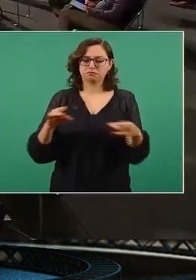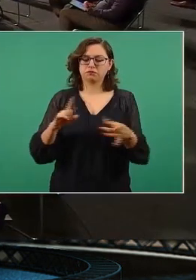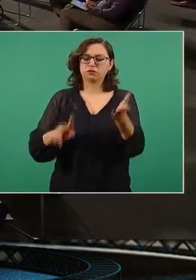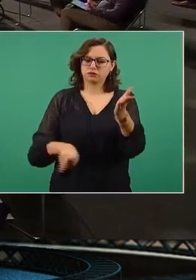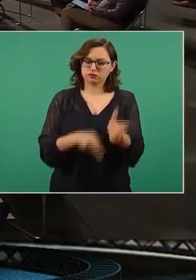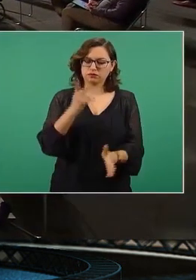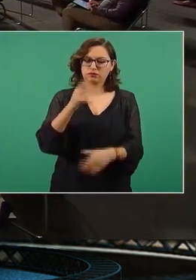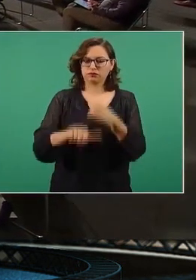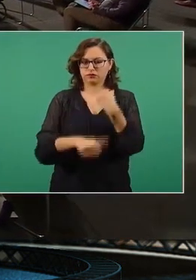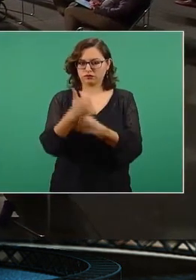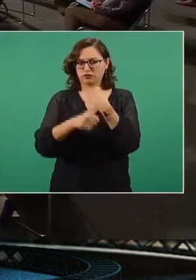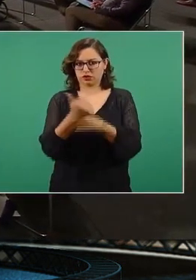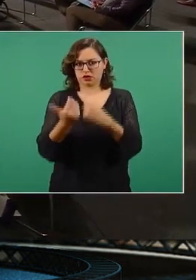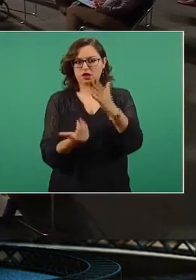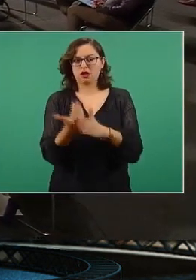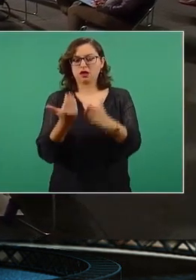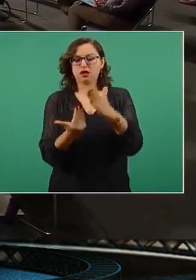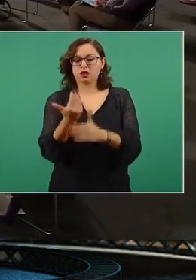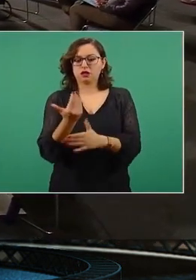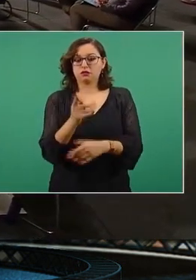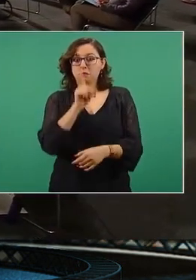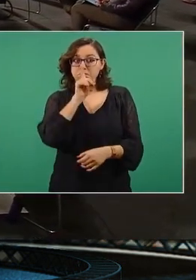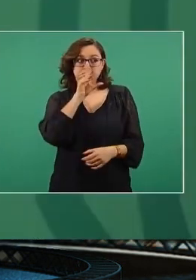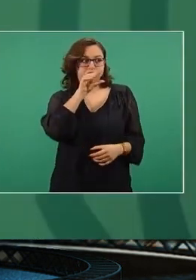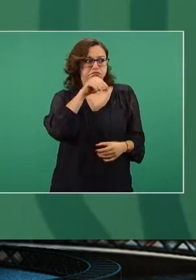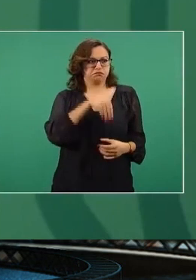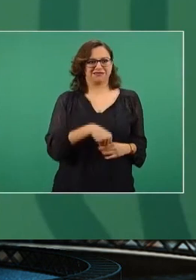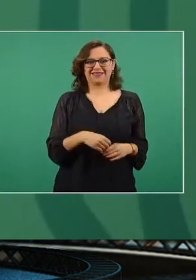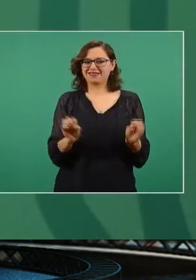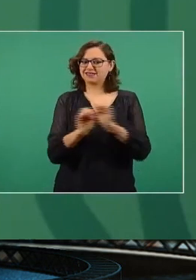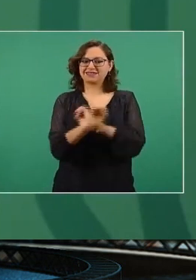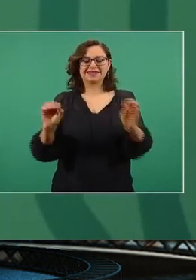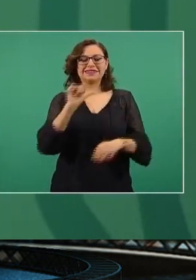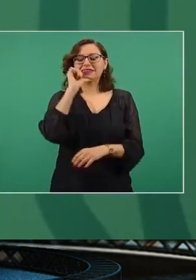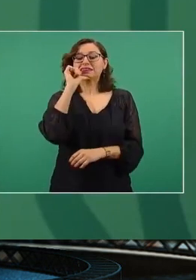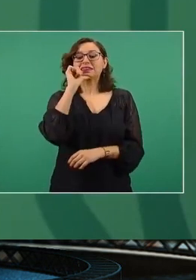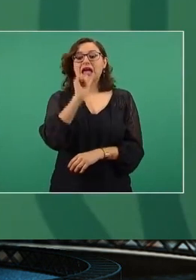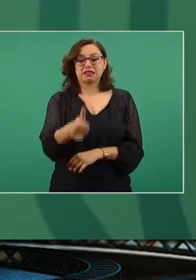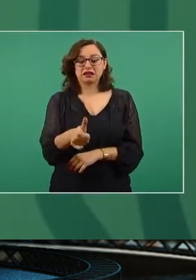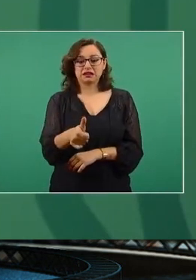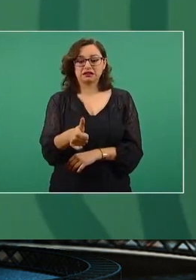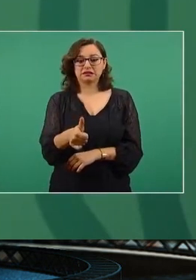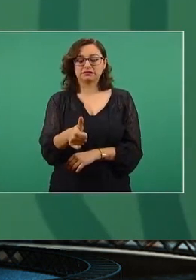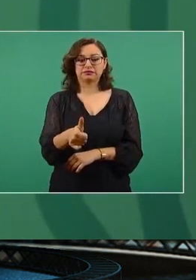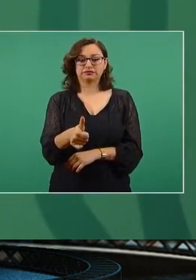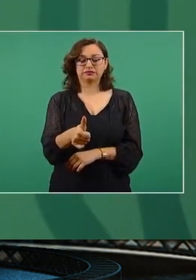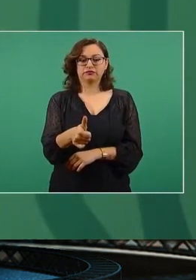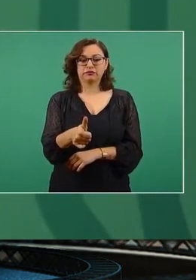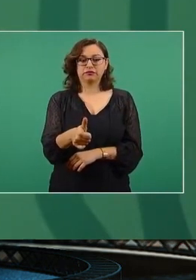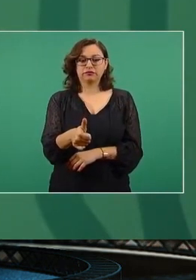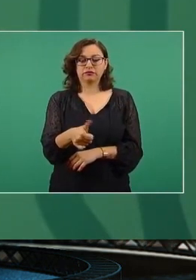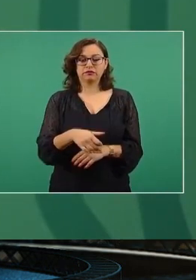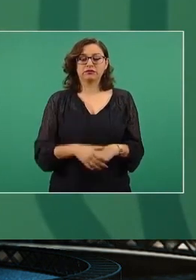No se va a ocultar absolutamente nada, el